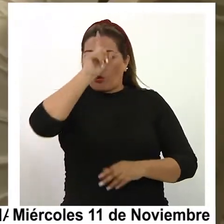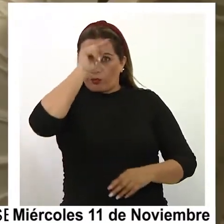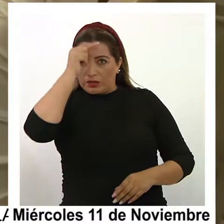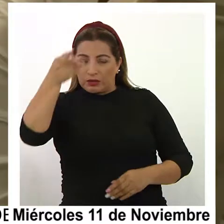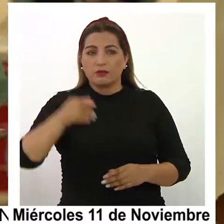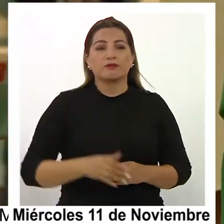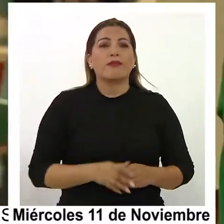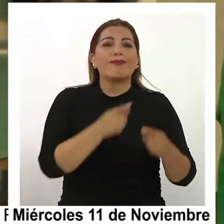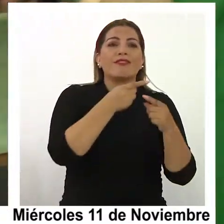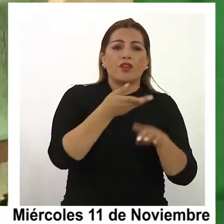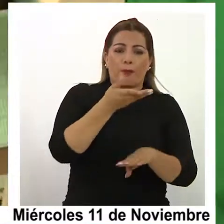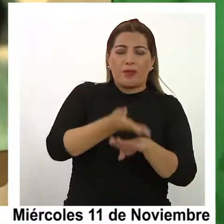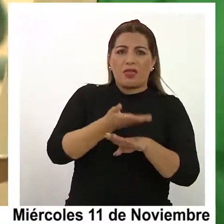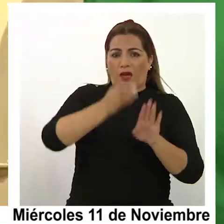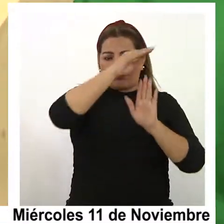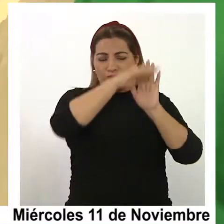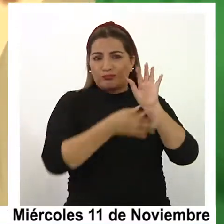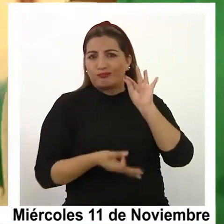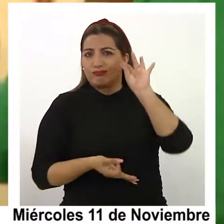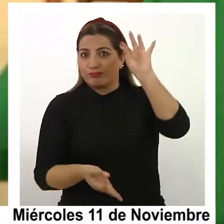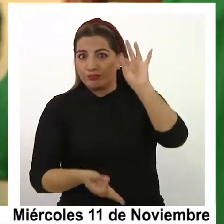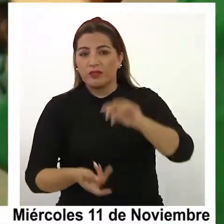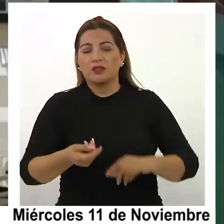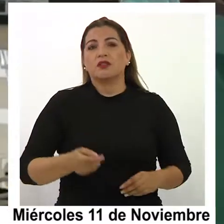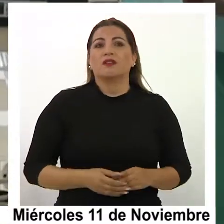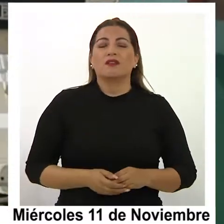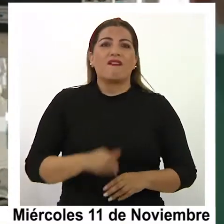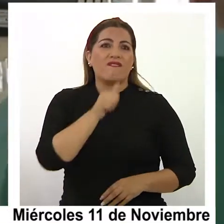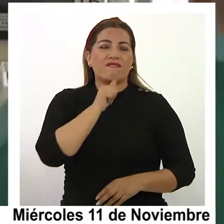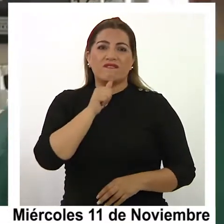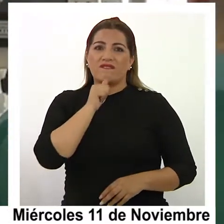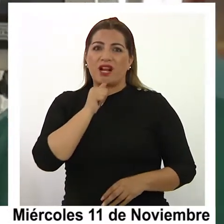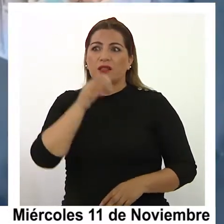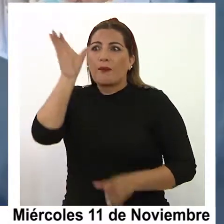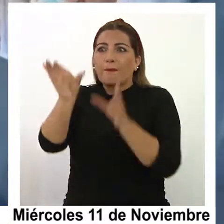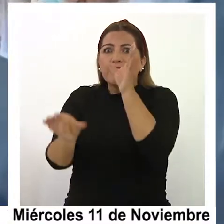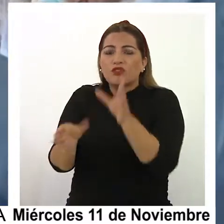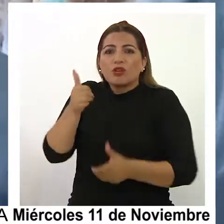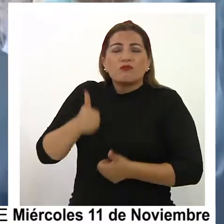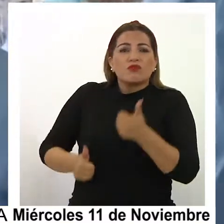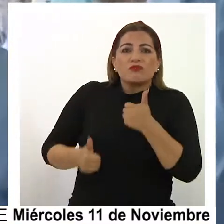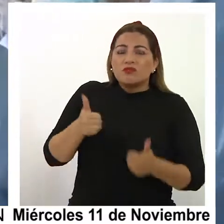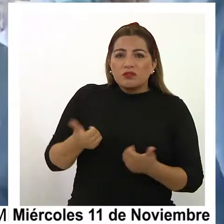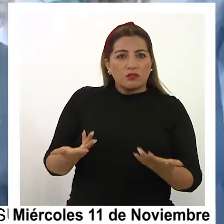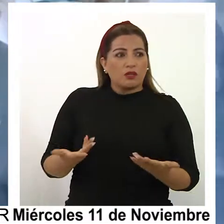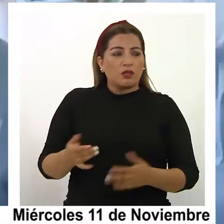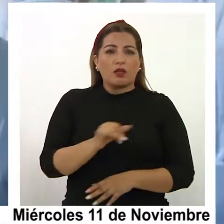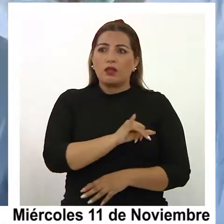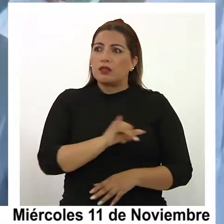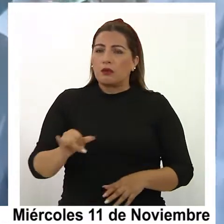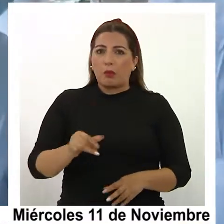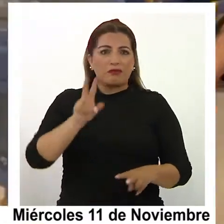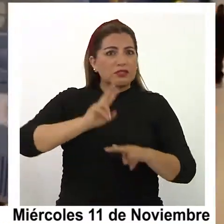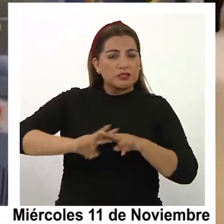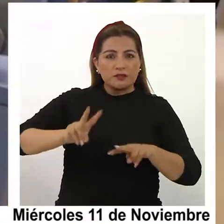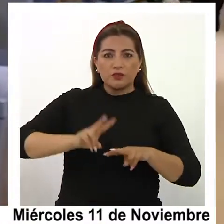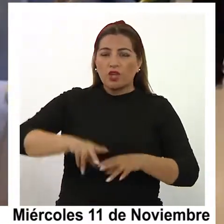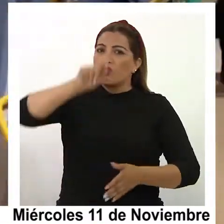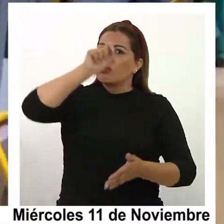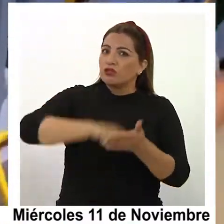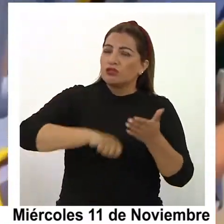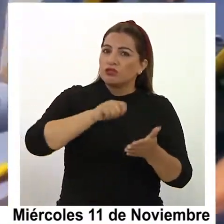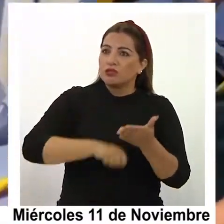Diversas son estas demandas, entre ellas se encuentra el déficit de recurso humano, acusando que luego que se instruyera la